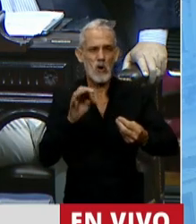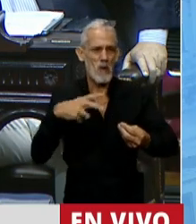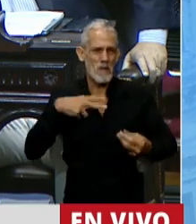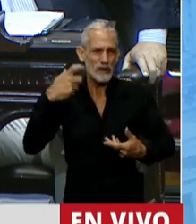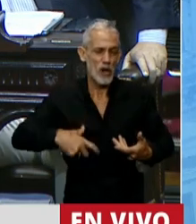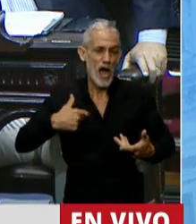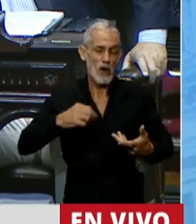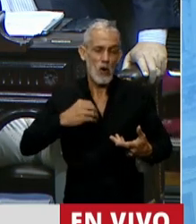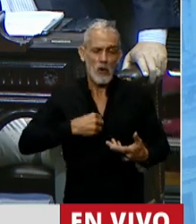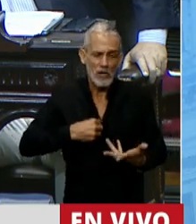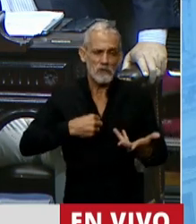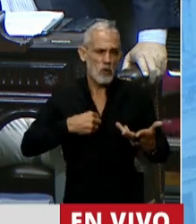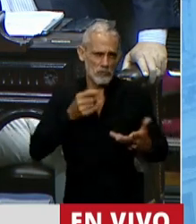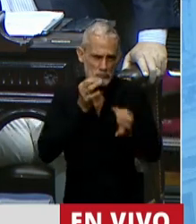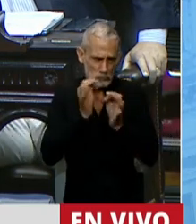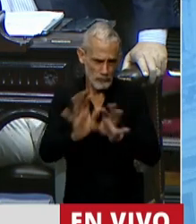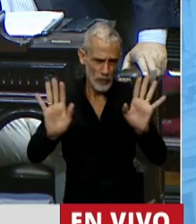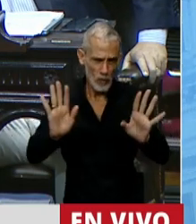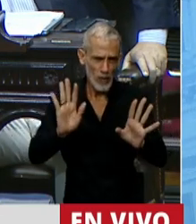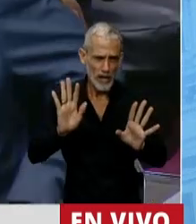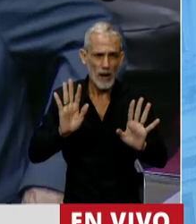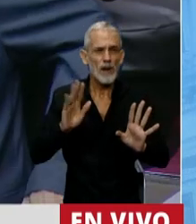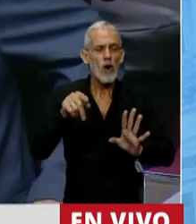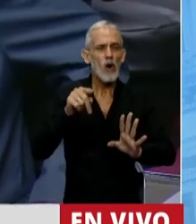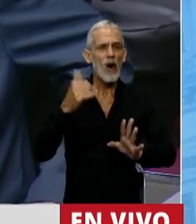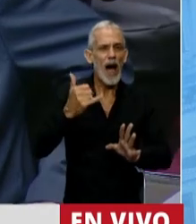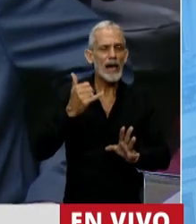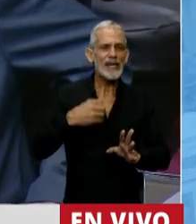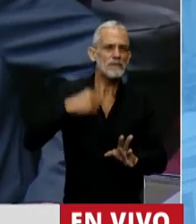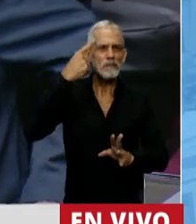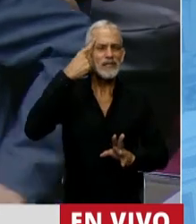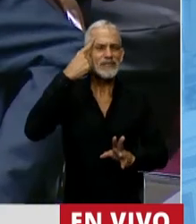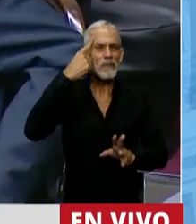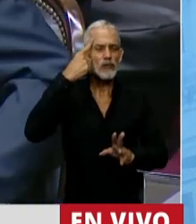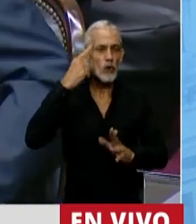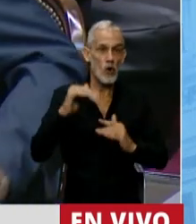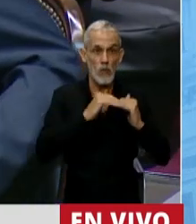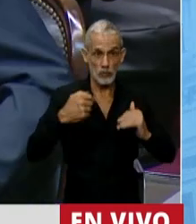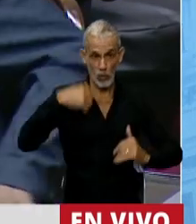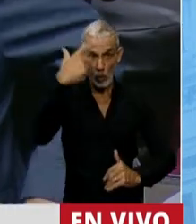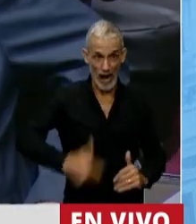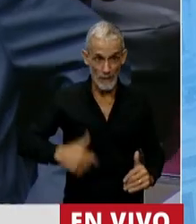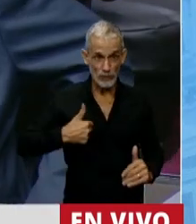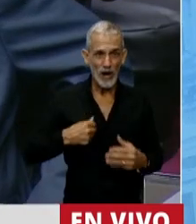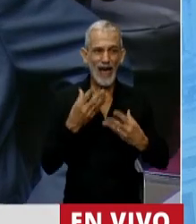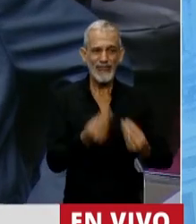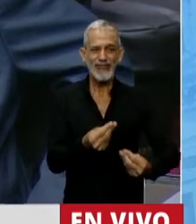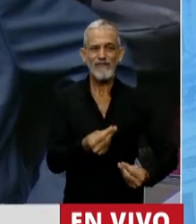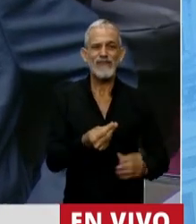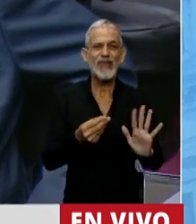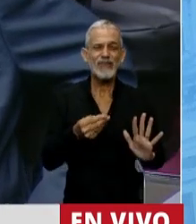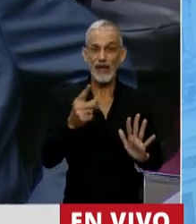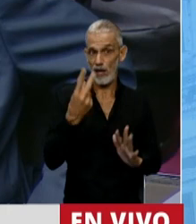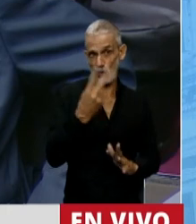religiosa, doctinaria, como sea, pero sobre todo con el sentido común. Soy una persona que defiende sobre todo las dos